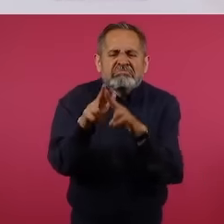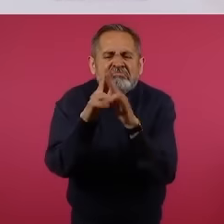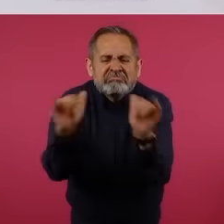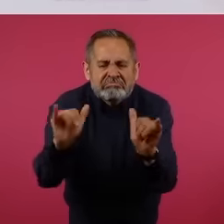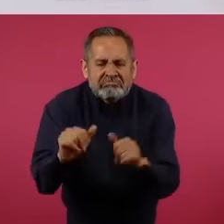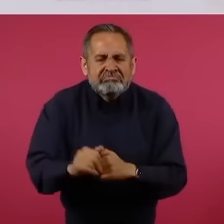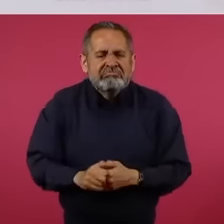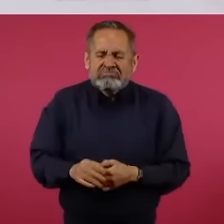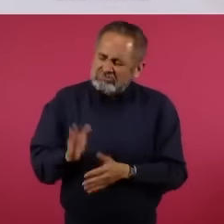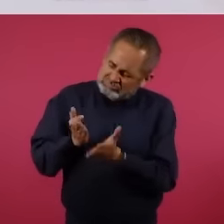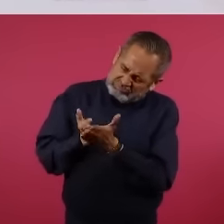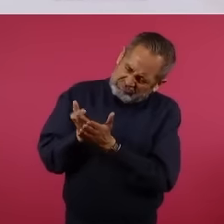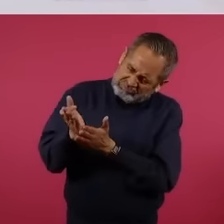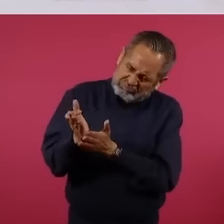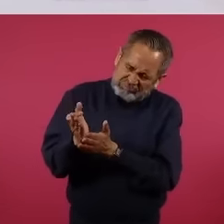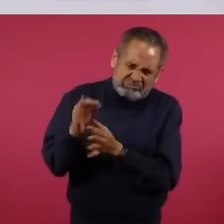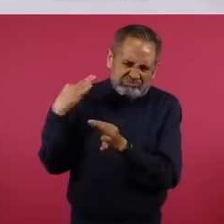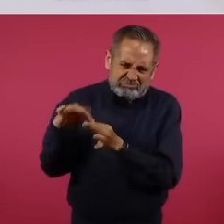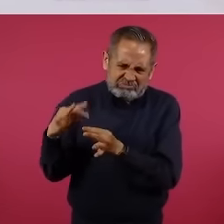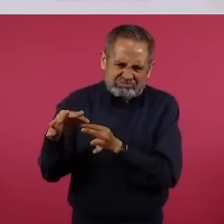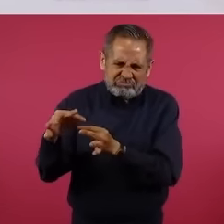ninguno.